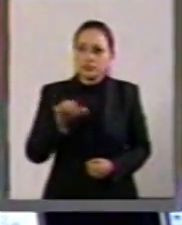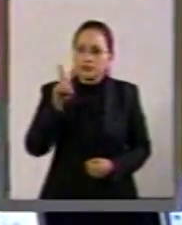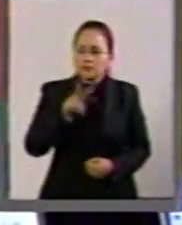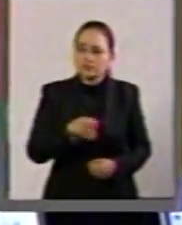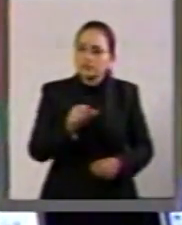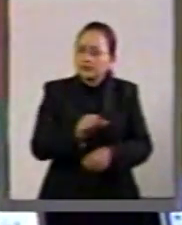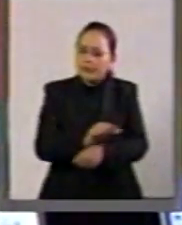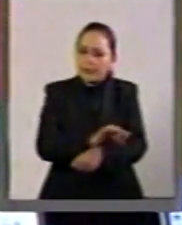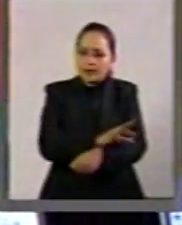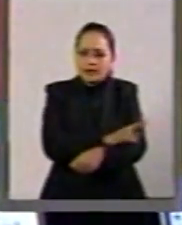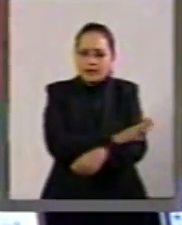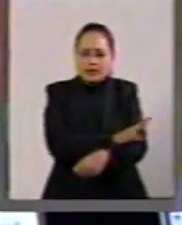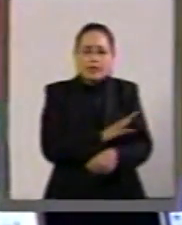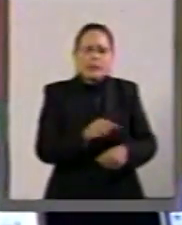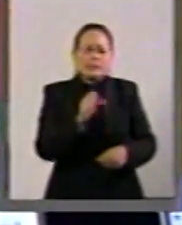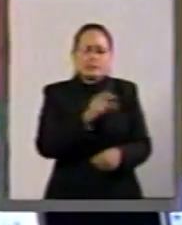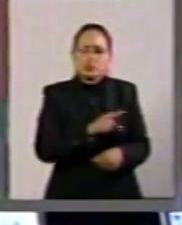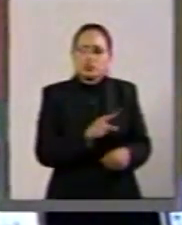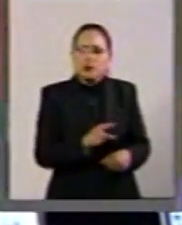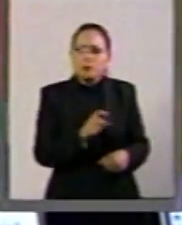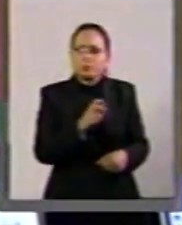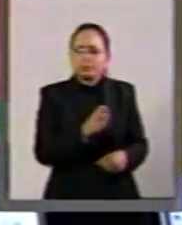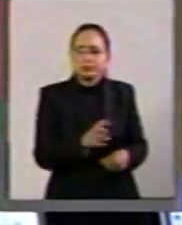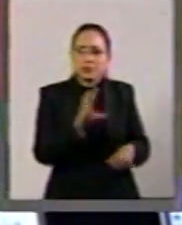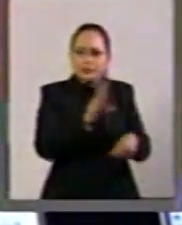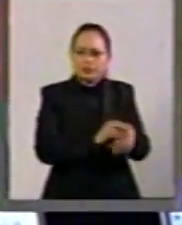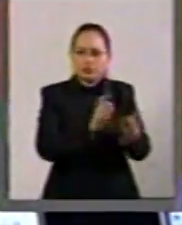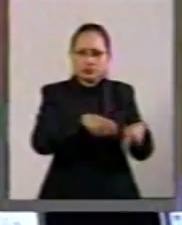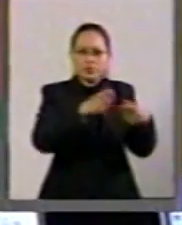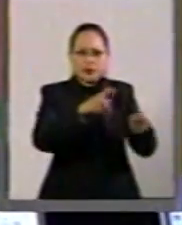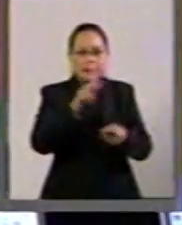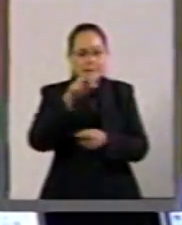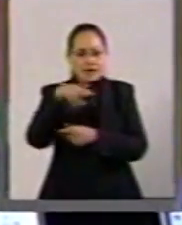¿Qué licencia del senador Penchina?